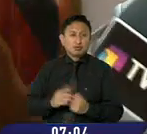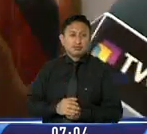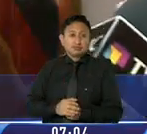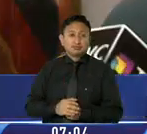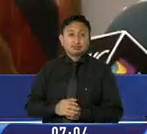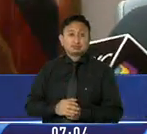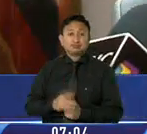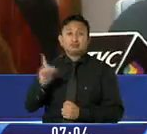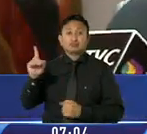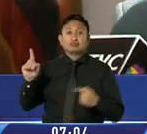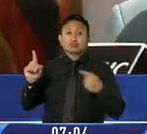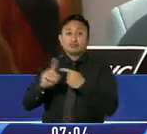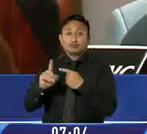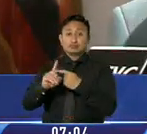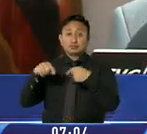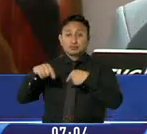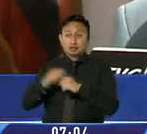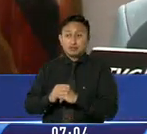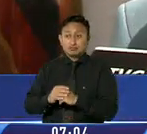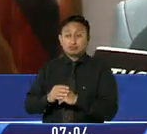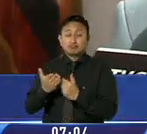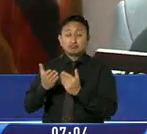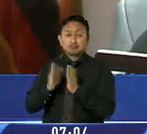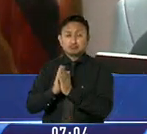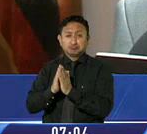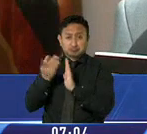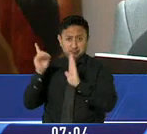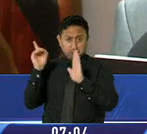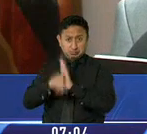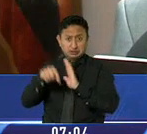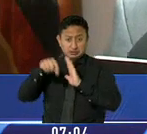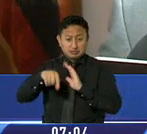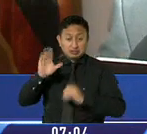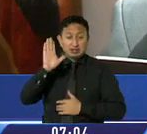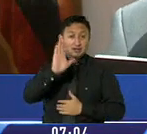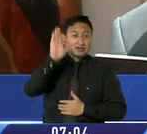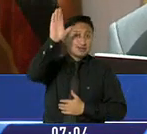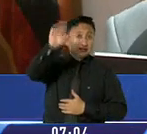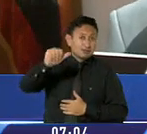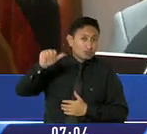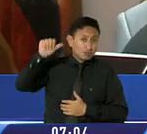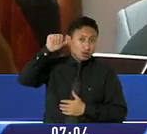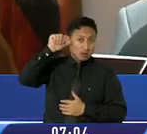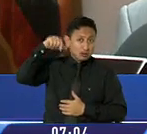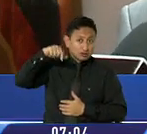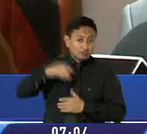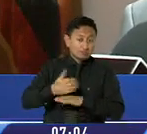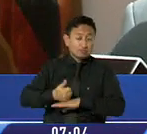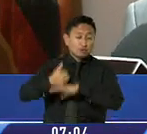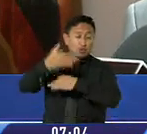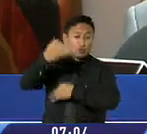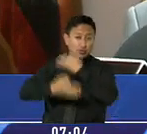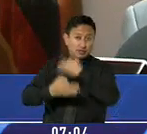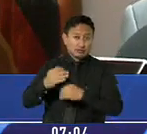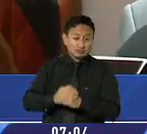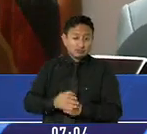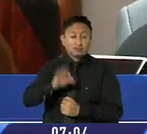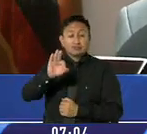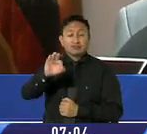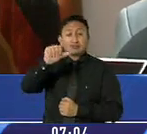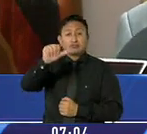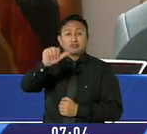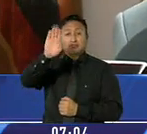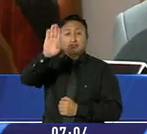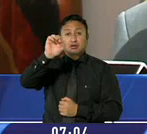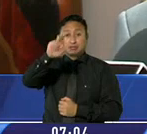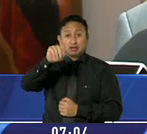en la demanda hacen una transcripción literal de la parte que supuestamente el juzgador, el doctor Favara,